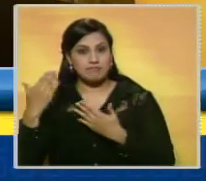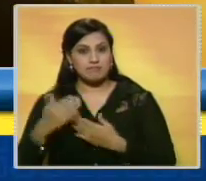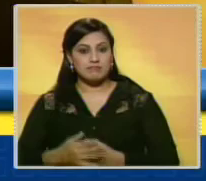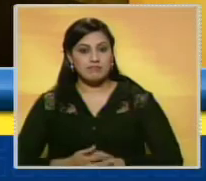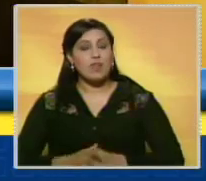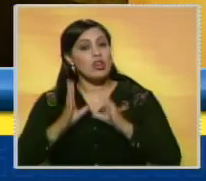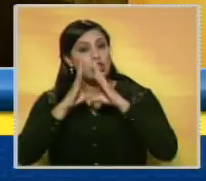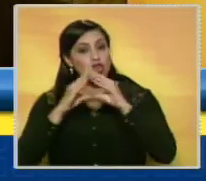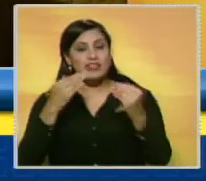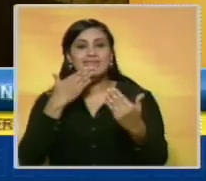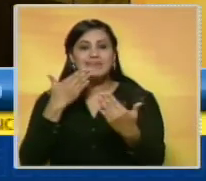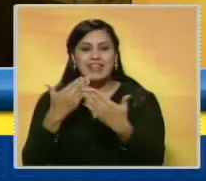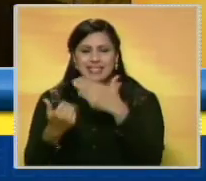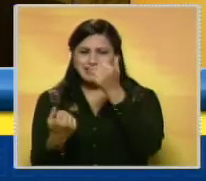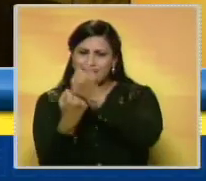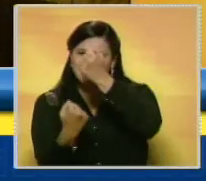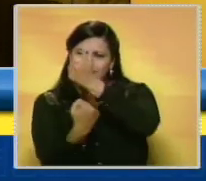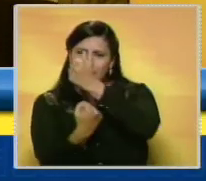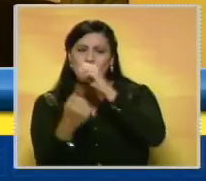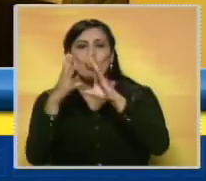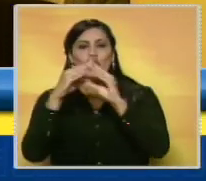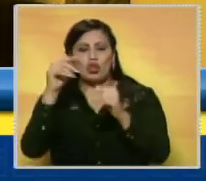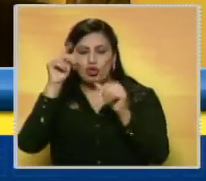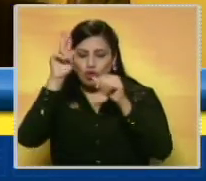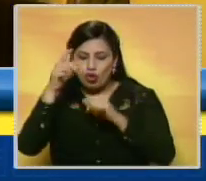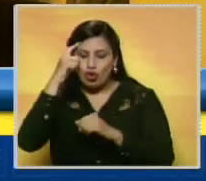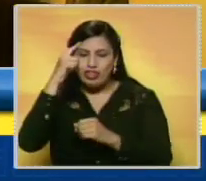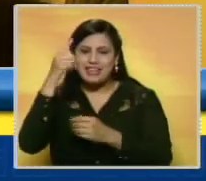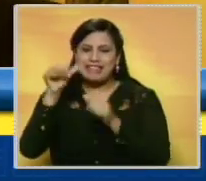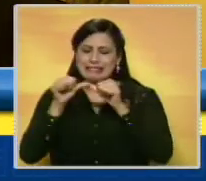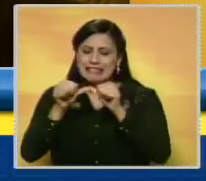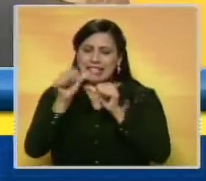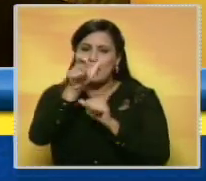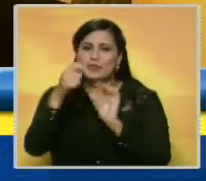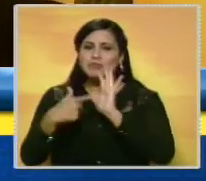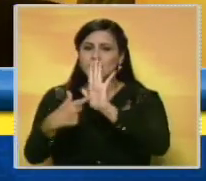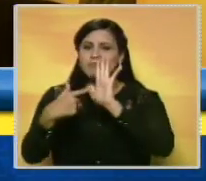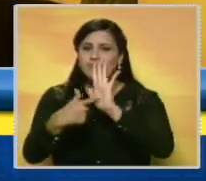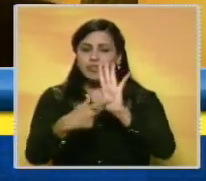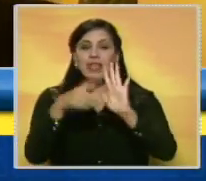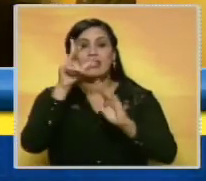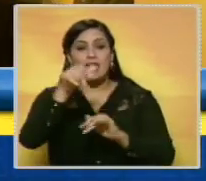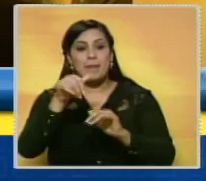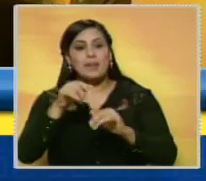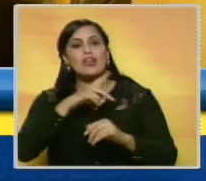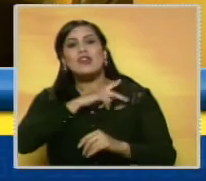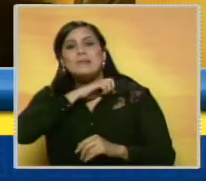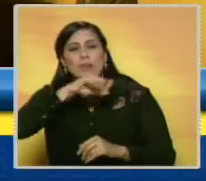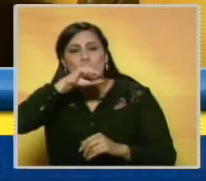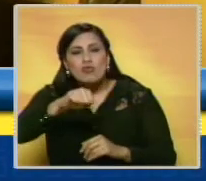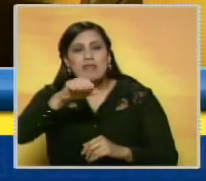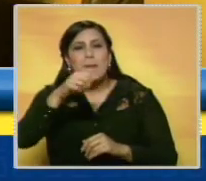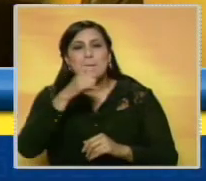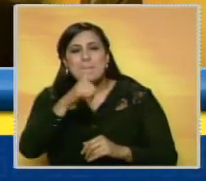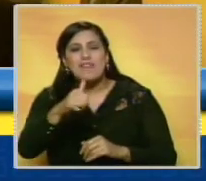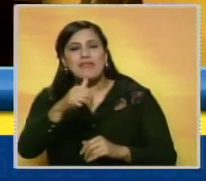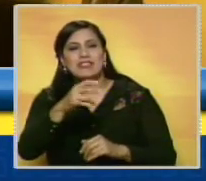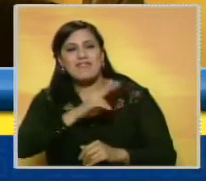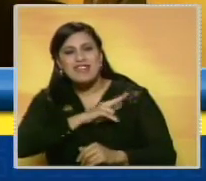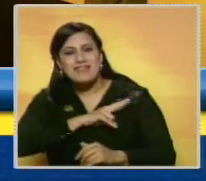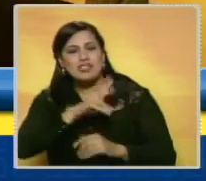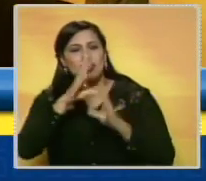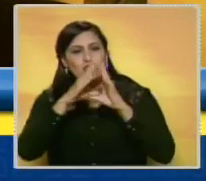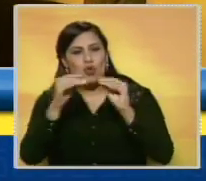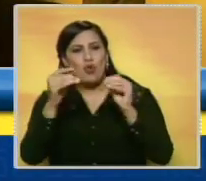Sobre todo agradecido por el apoyo que cada día nos sigue demostrando el público y la preferencia que seguimos manteniendo en Noticiero Benevisión